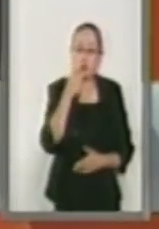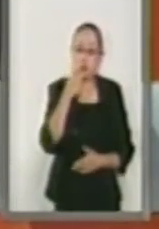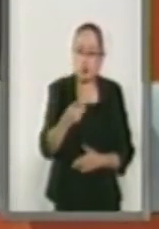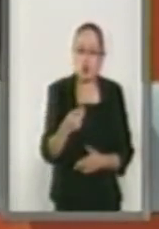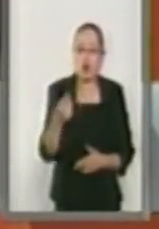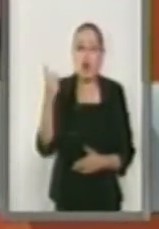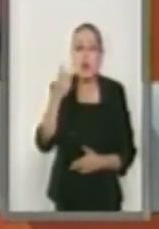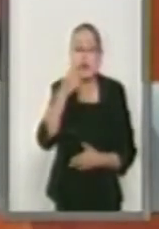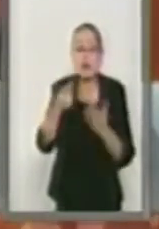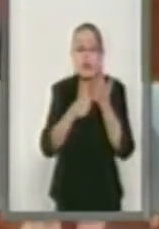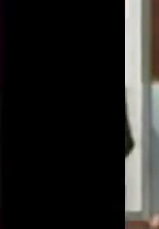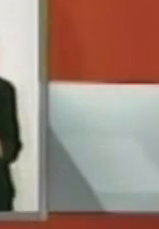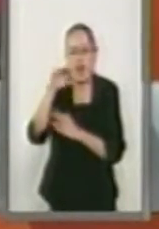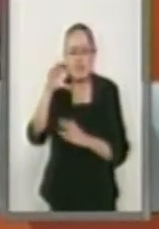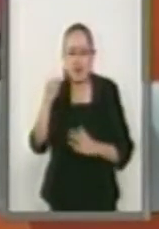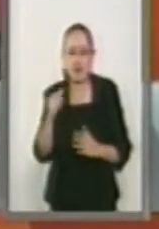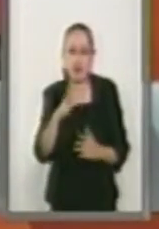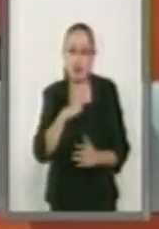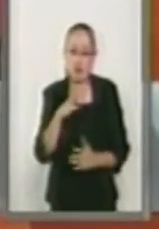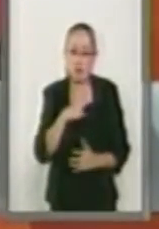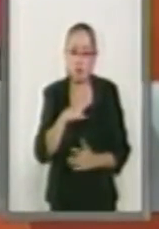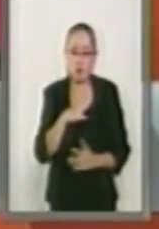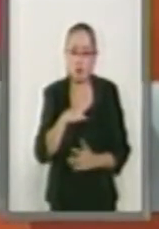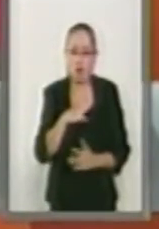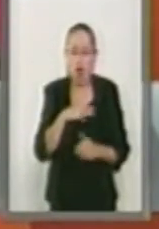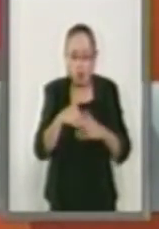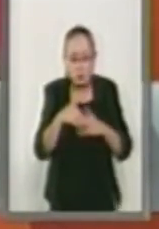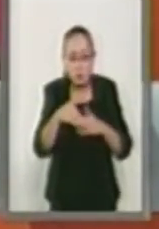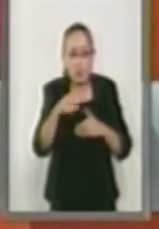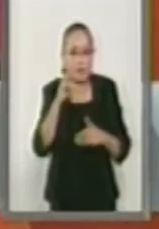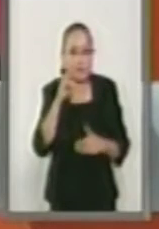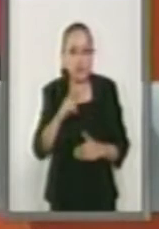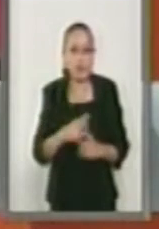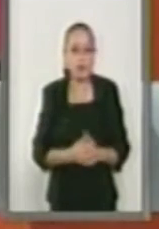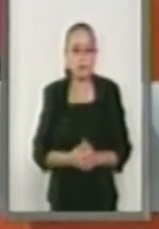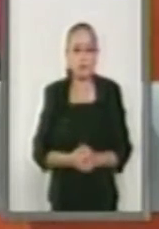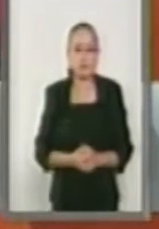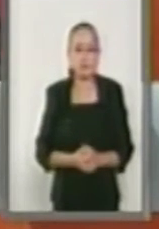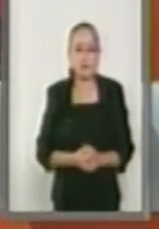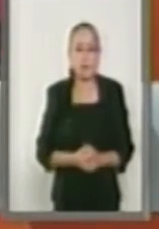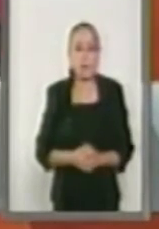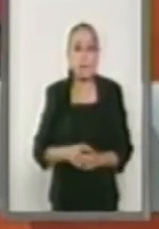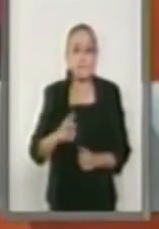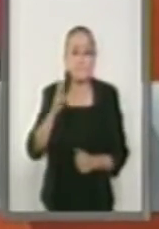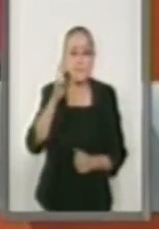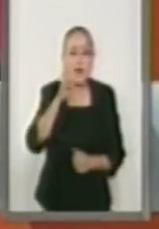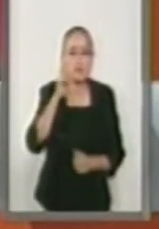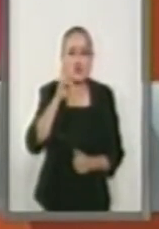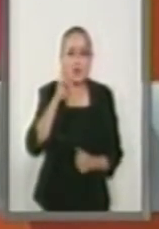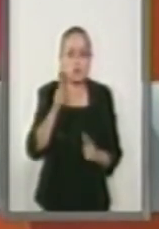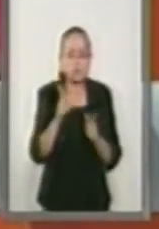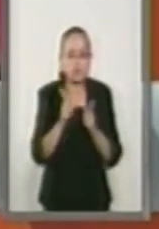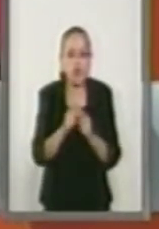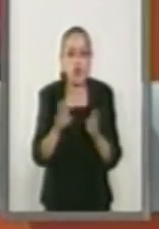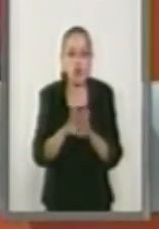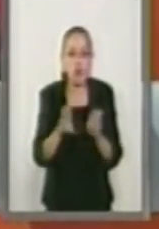el presidente. Ya lo vamos a ver en un momento. Y vamos a consumar una farsa.